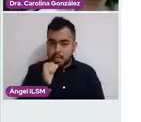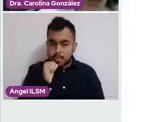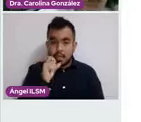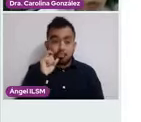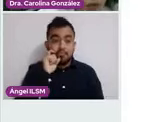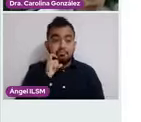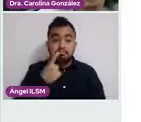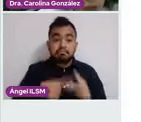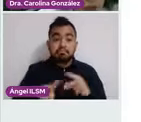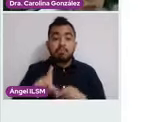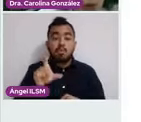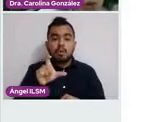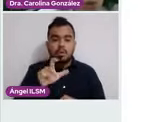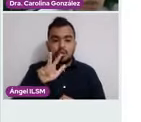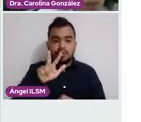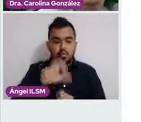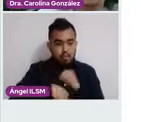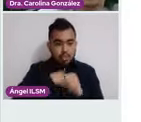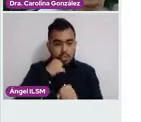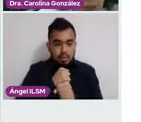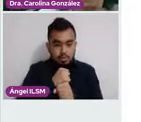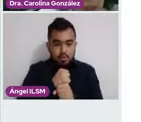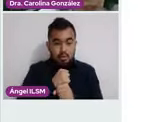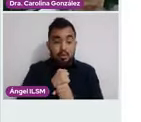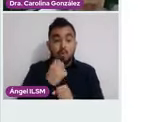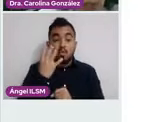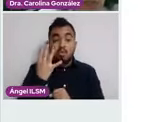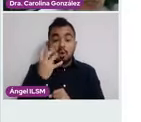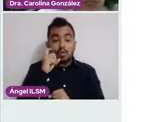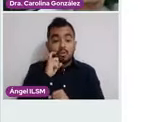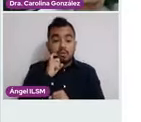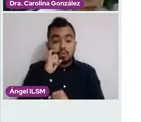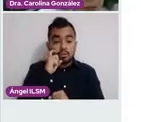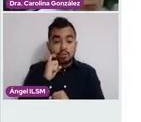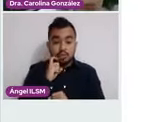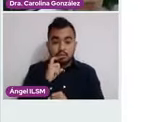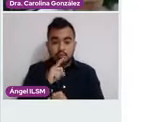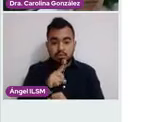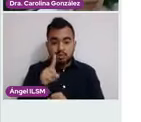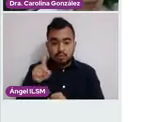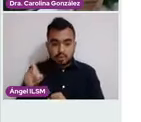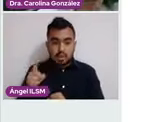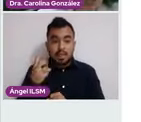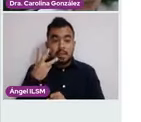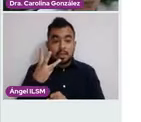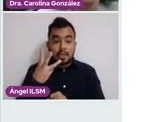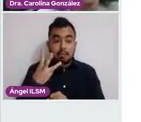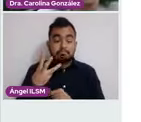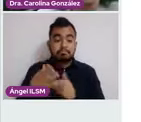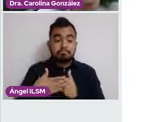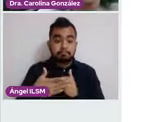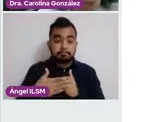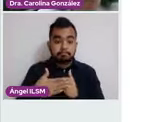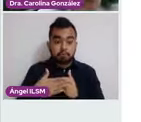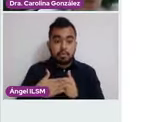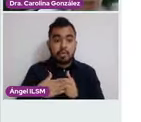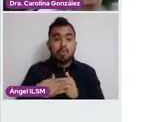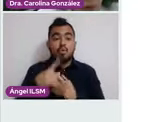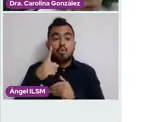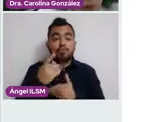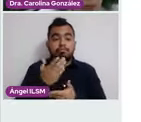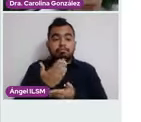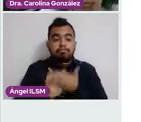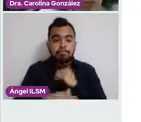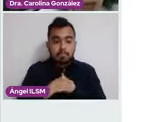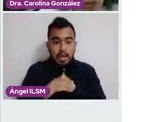activa a los 18 años, 4 parejas sexuales, 3 embarazos, un parto hace 12 años y 2